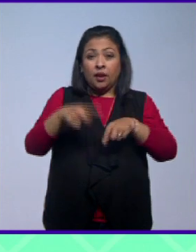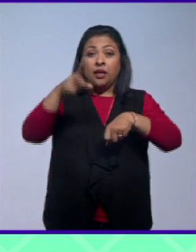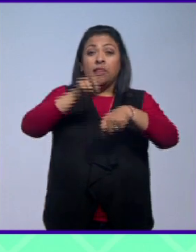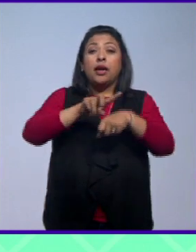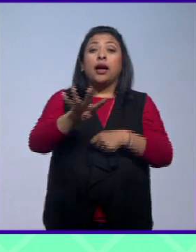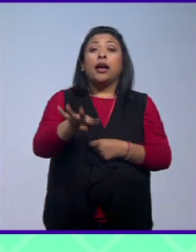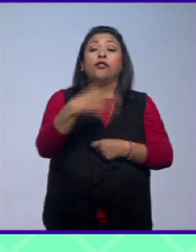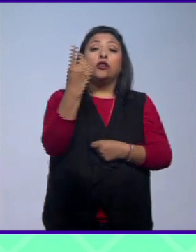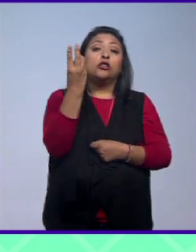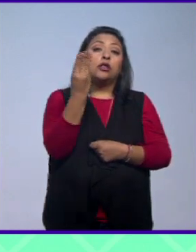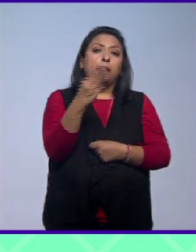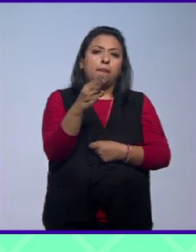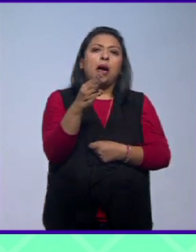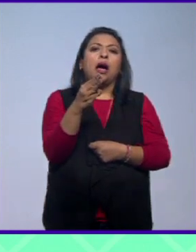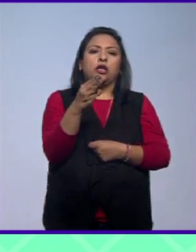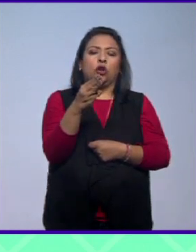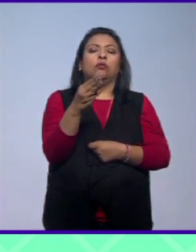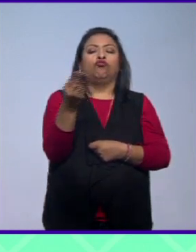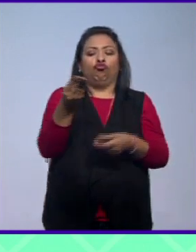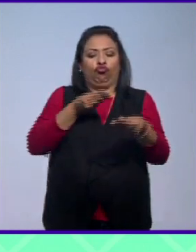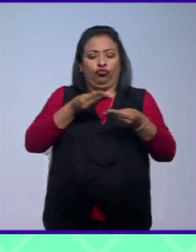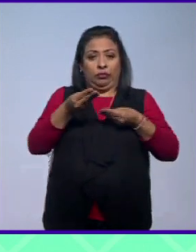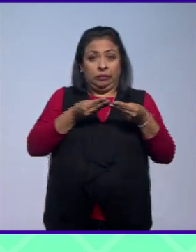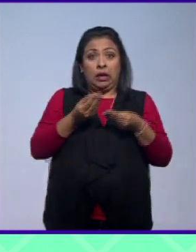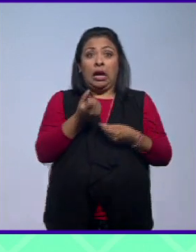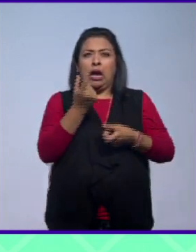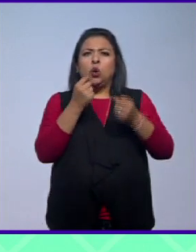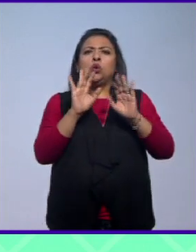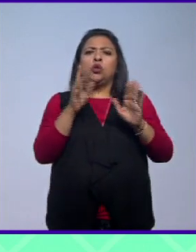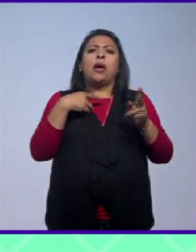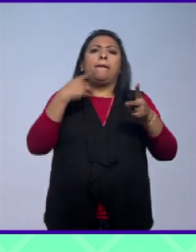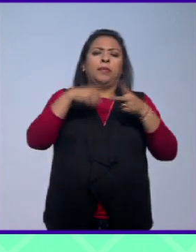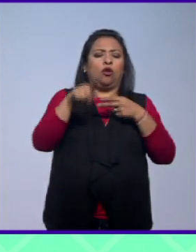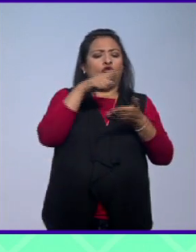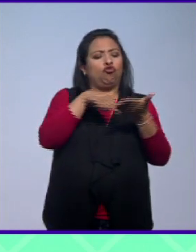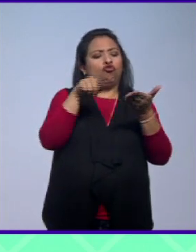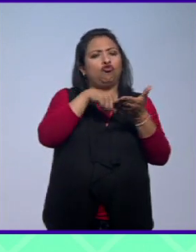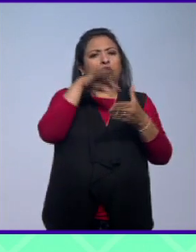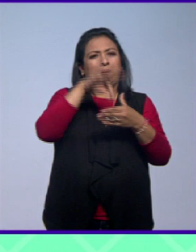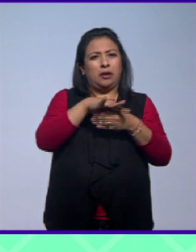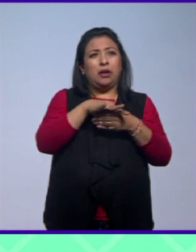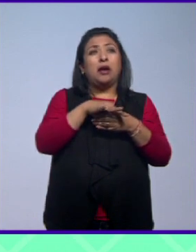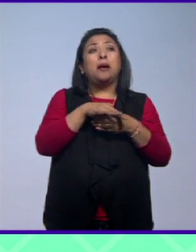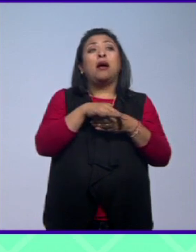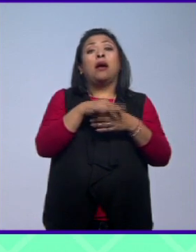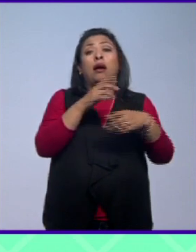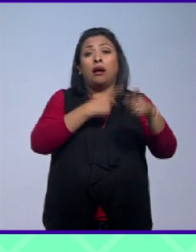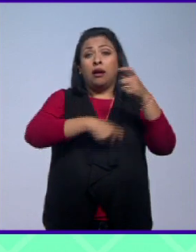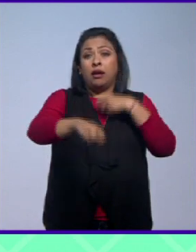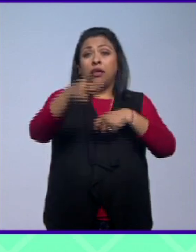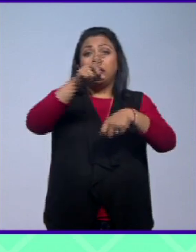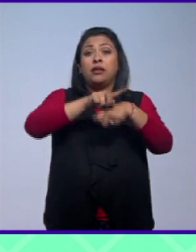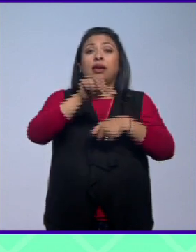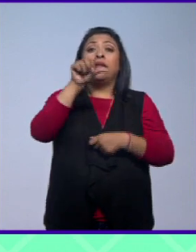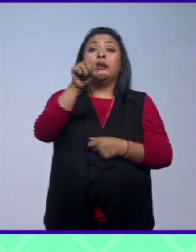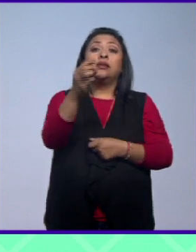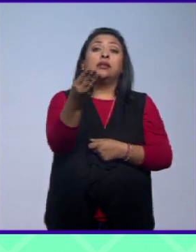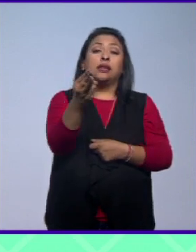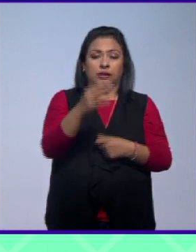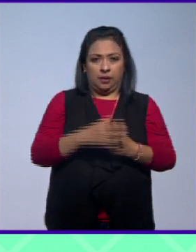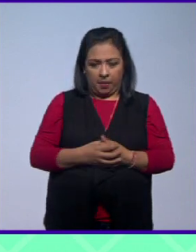14 de mayo empezaron a irse y algunos empezaron a votar y los primeros boletas llegaron el 16 de mayo